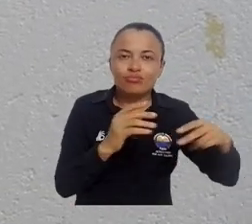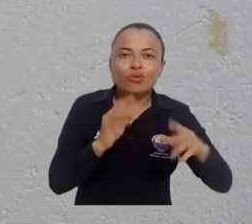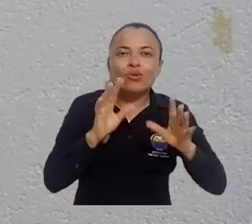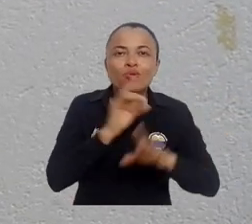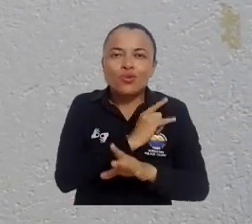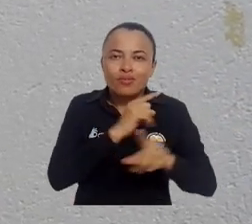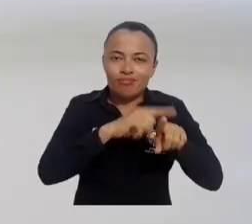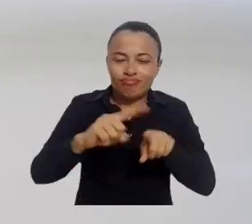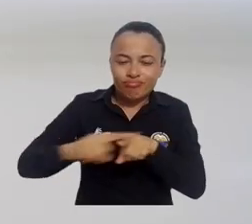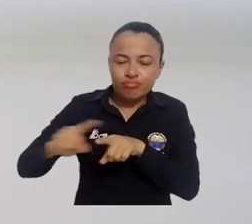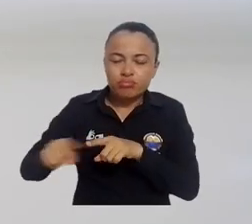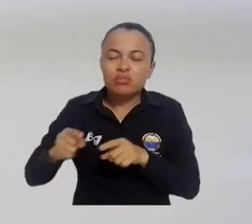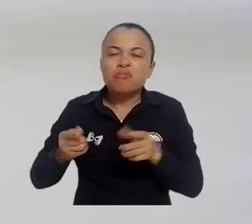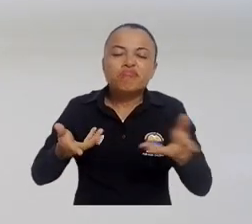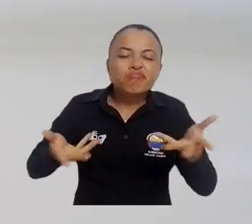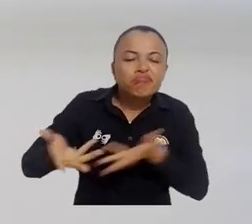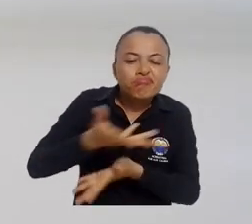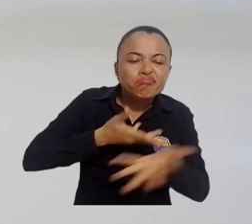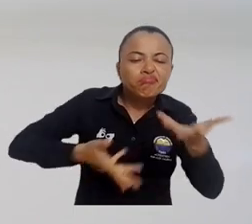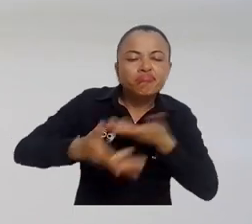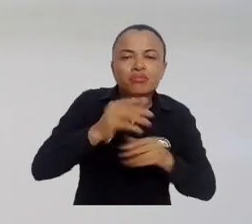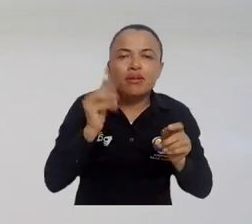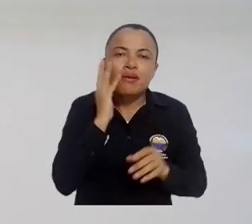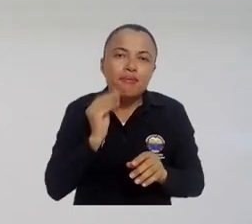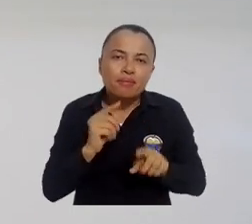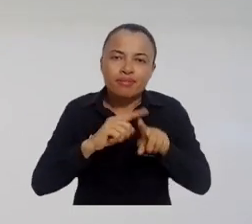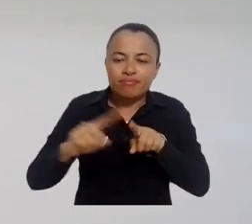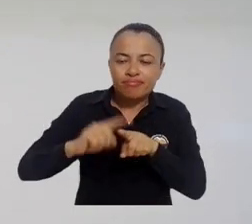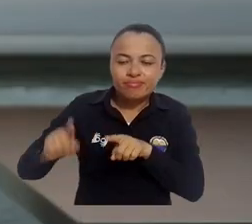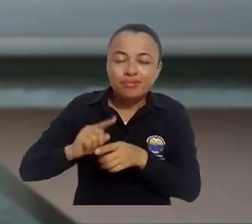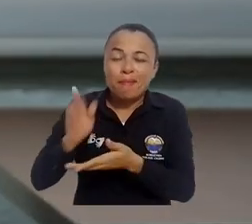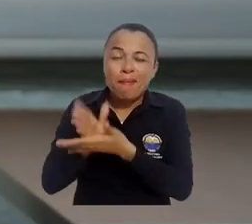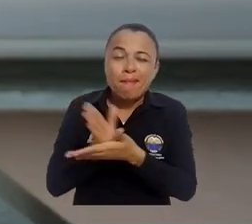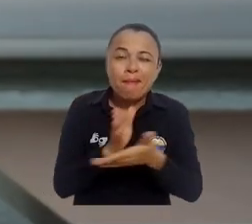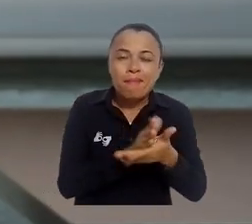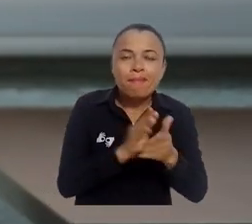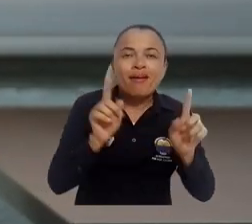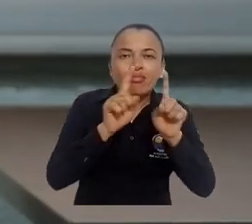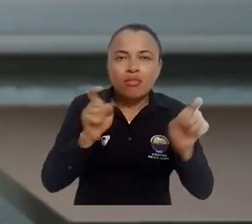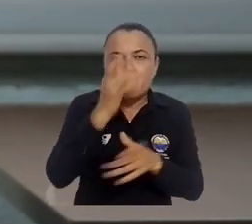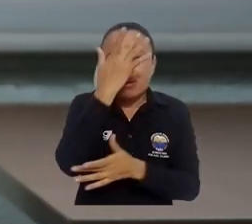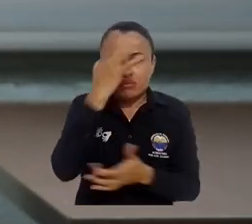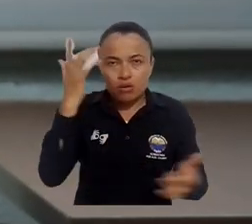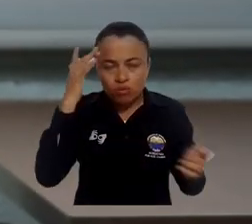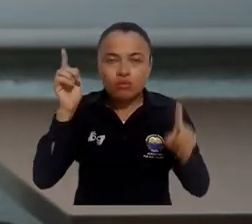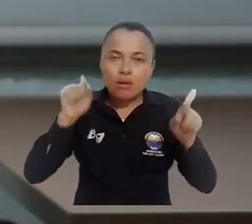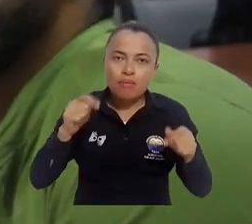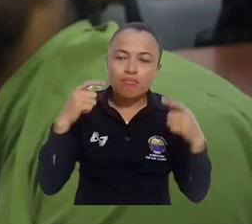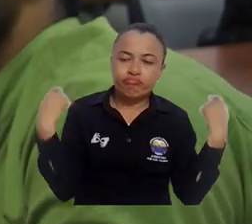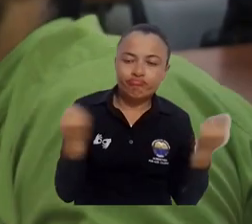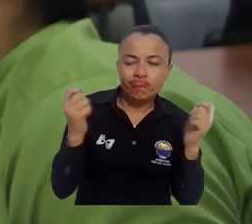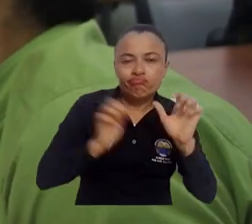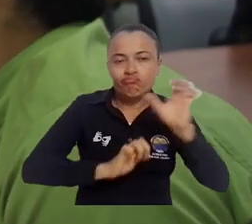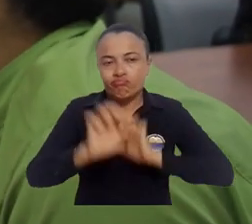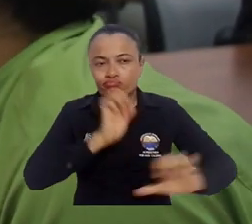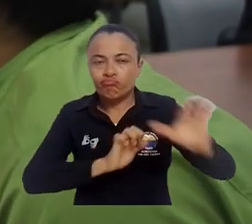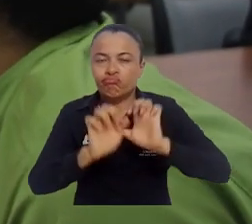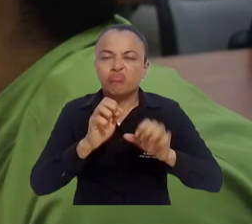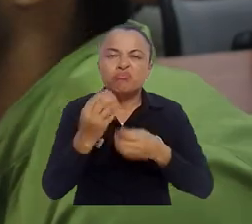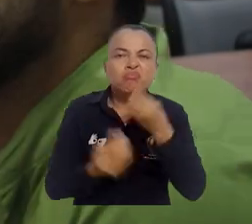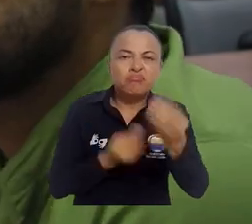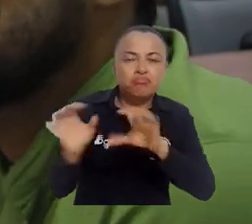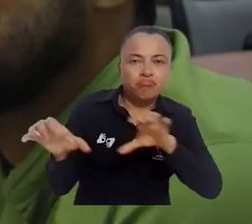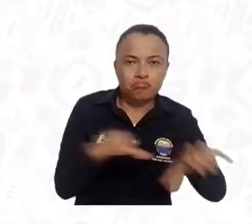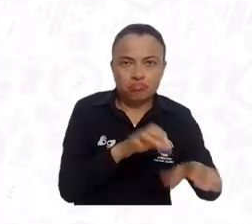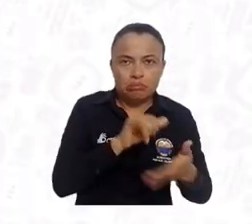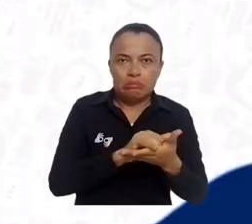interuniversitario, en el que se intercambiaron experiencias sobre las problemáticas que afrontan en salud mental y el trabajo de promoción y prevención que